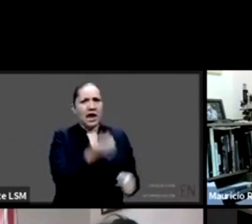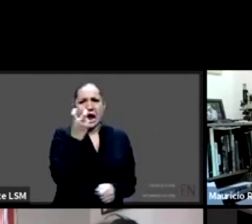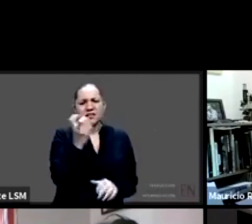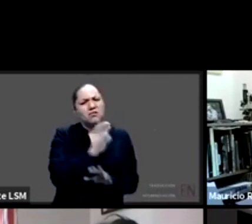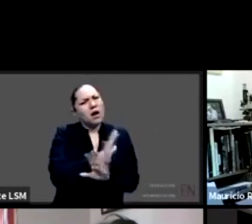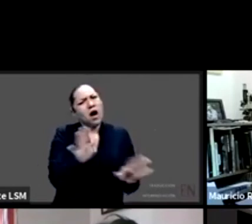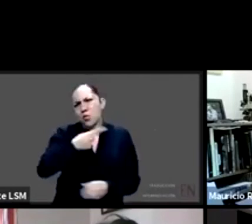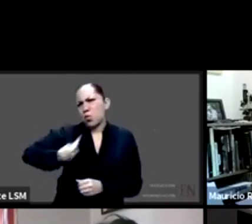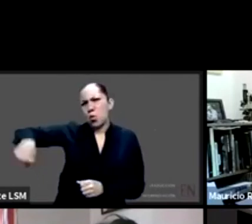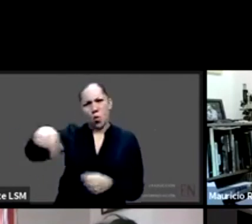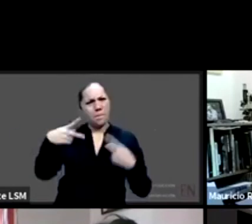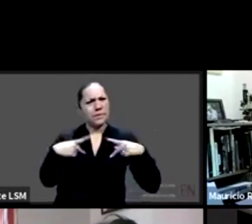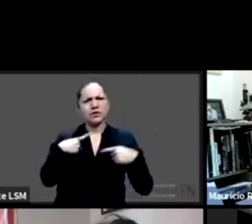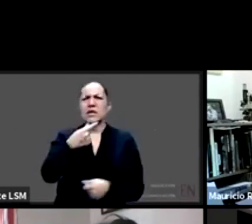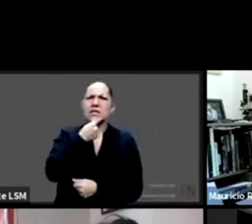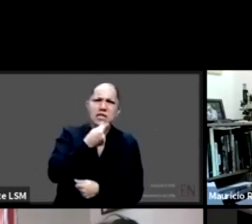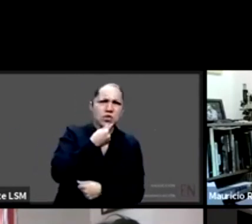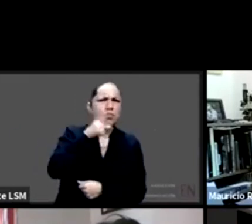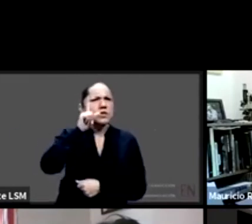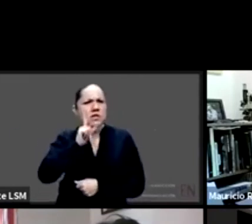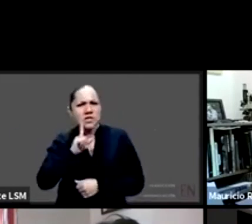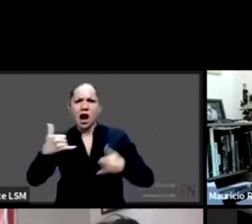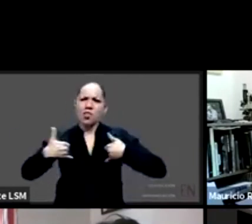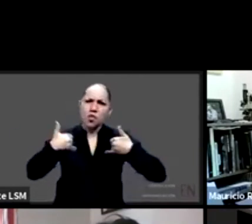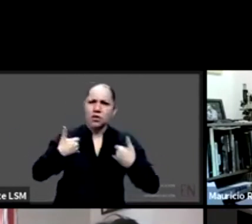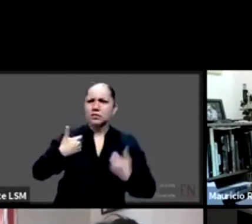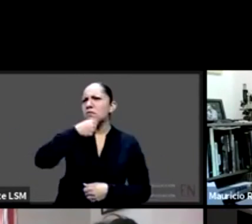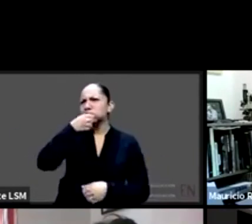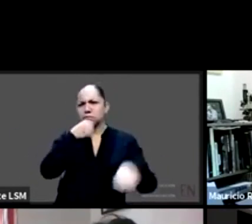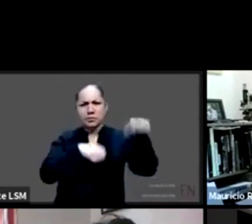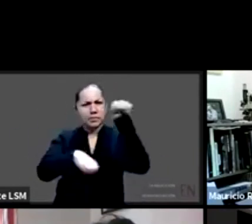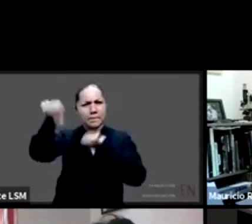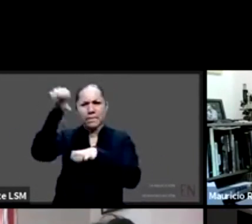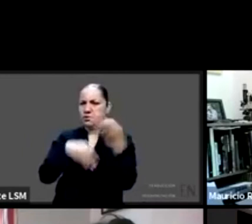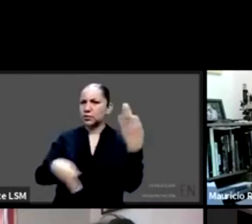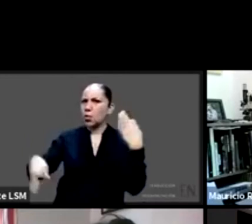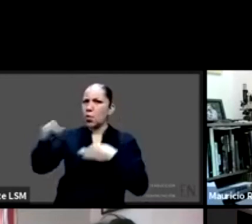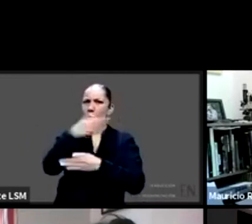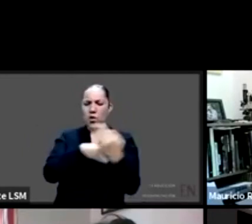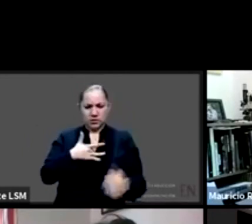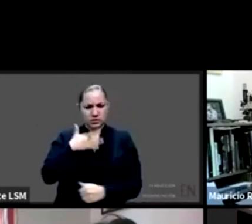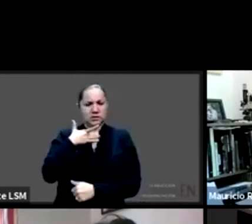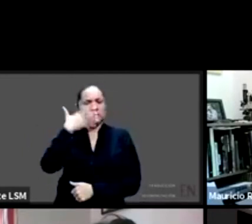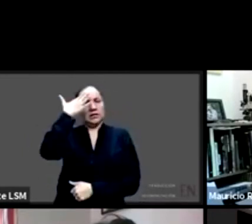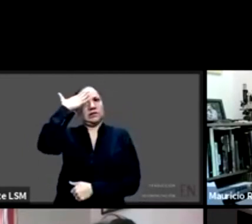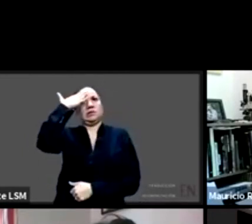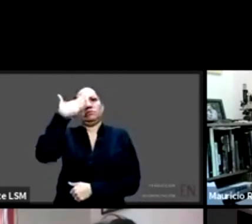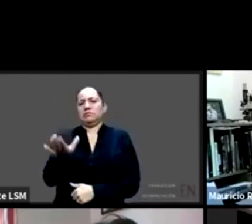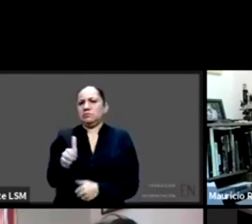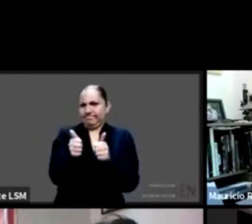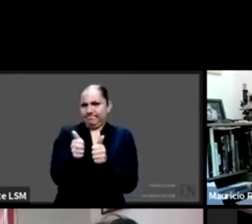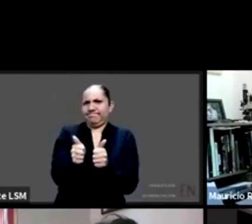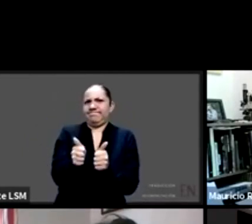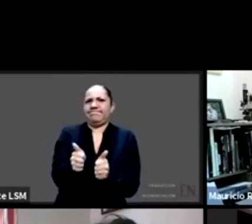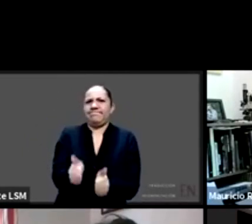adultos adultos mayores ahora si nos vamos a además la hospitalización y además no